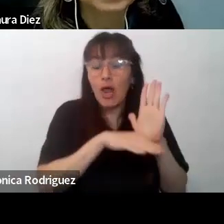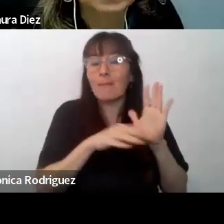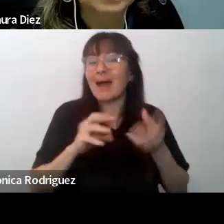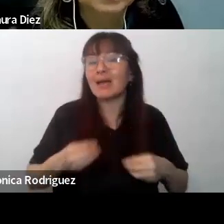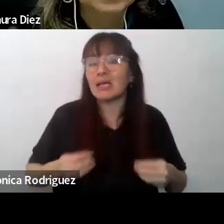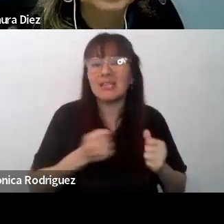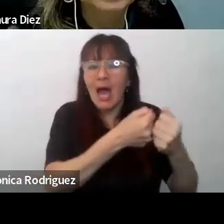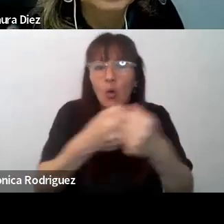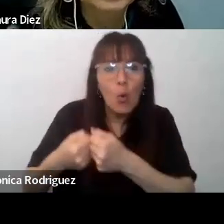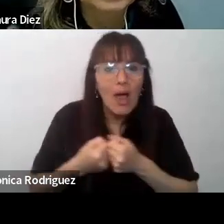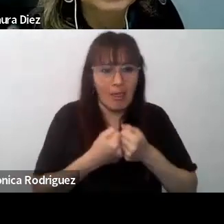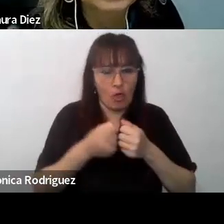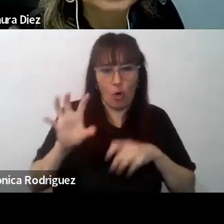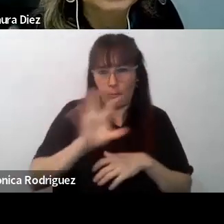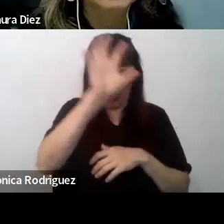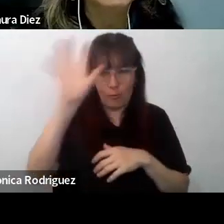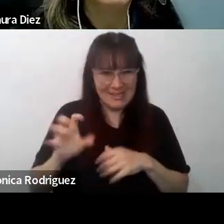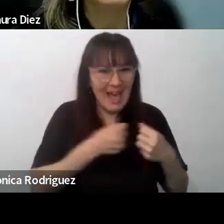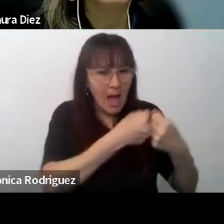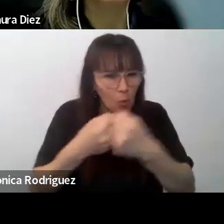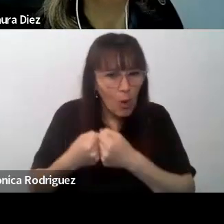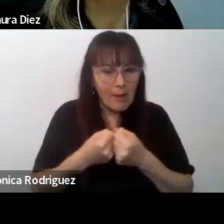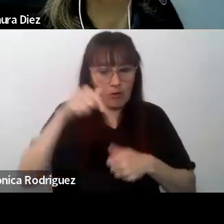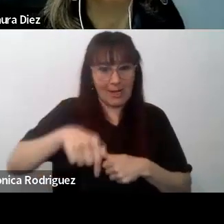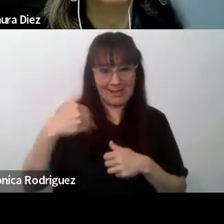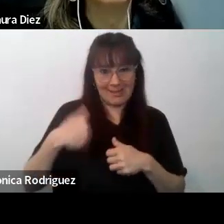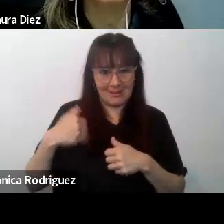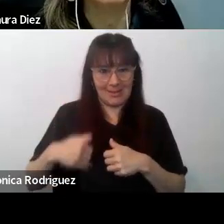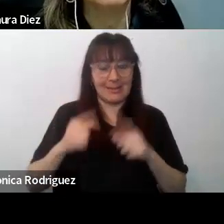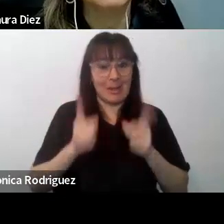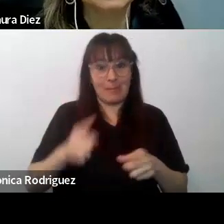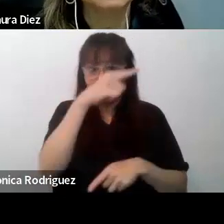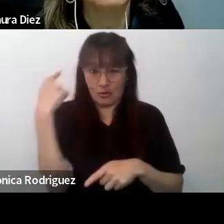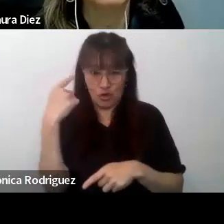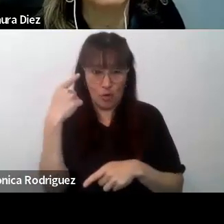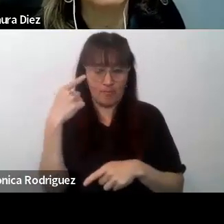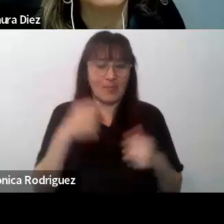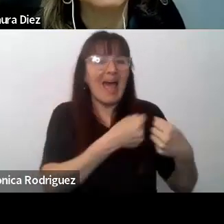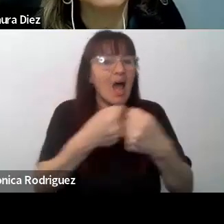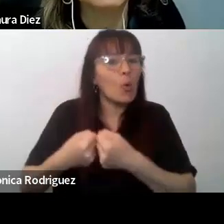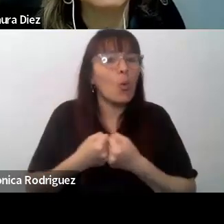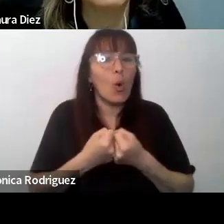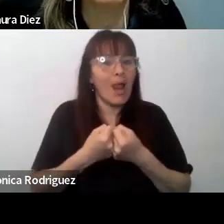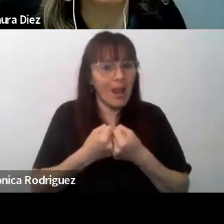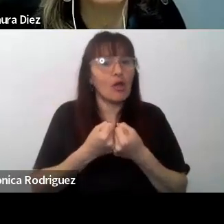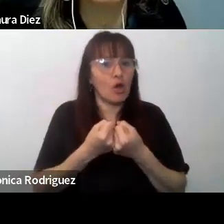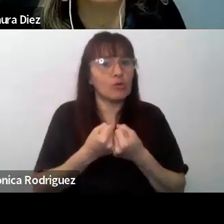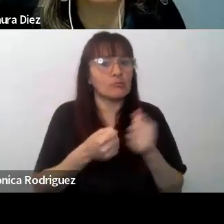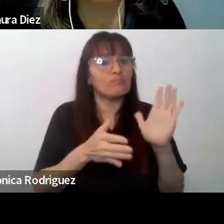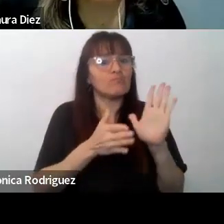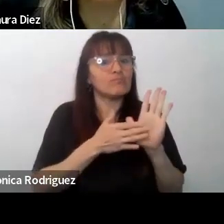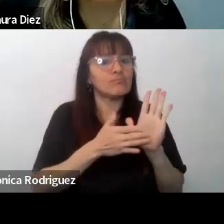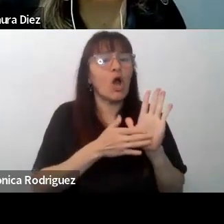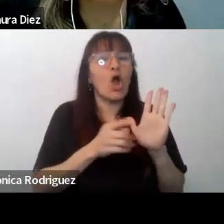provincias de nuestro país y la nación. Es un acuerdo que se establece en el Consejo